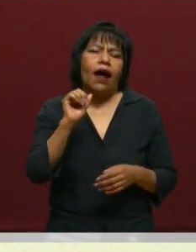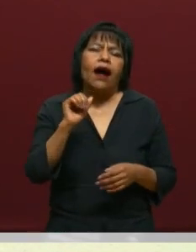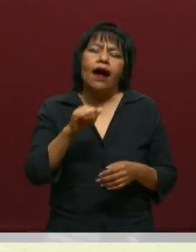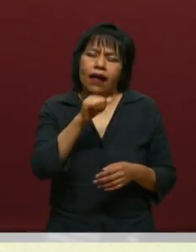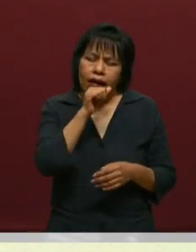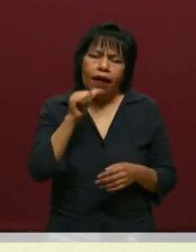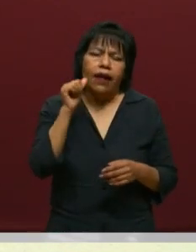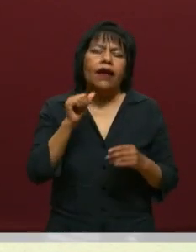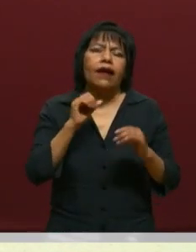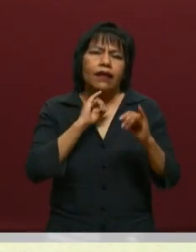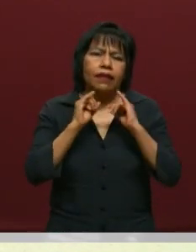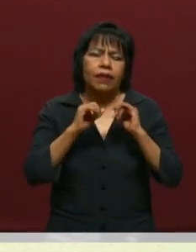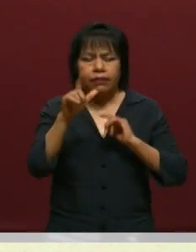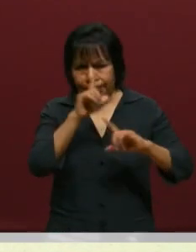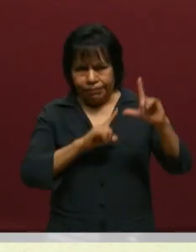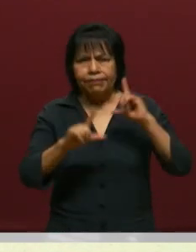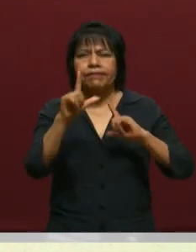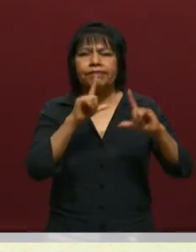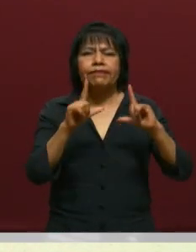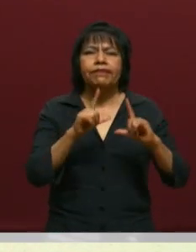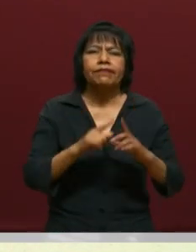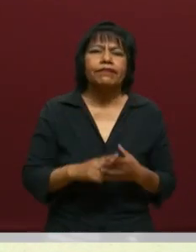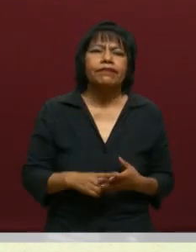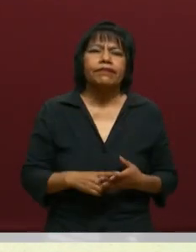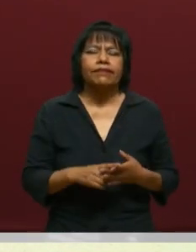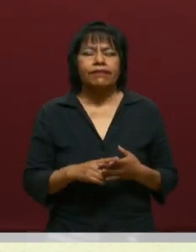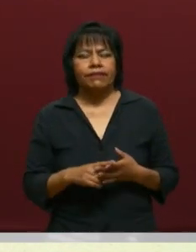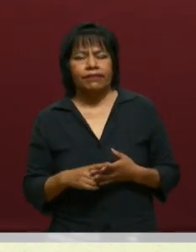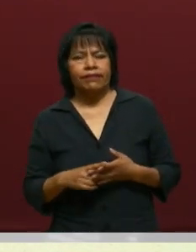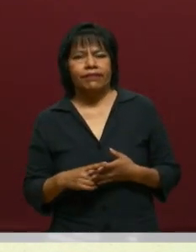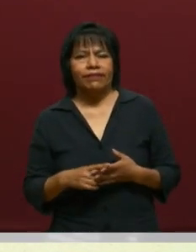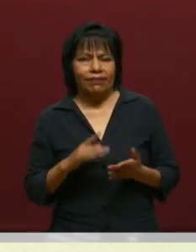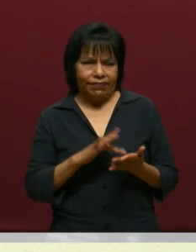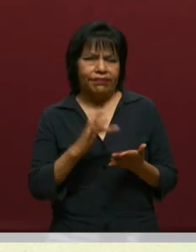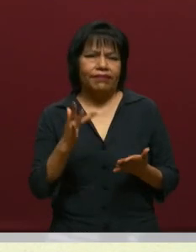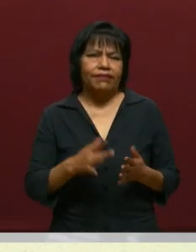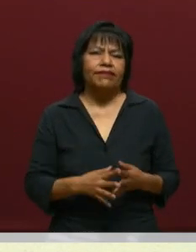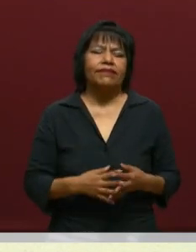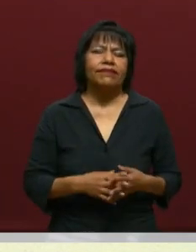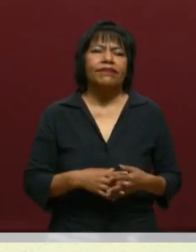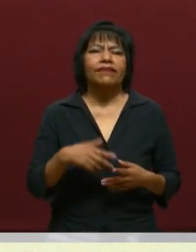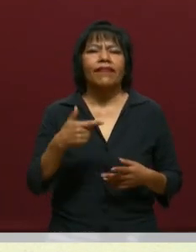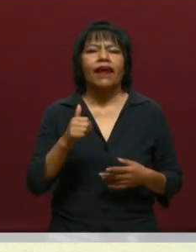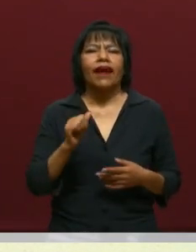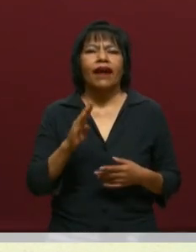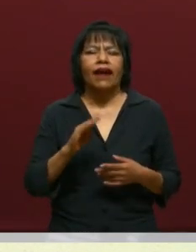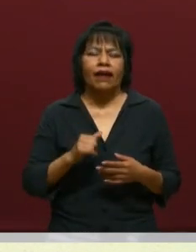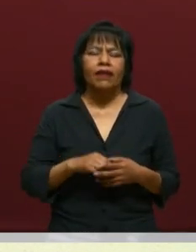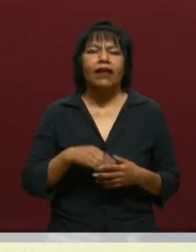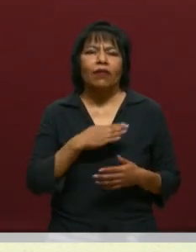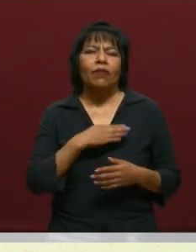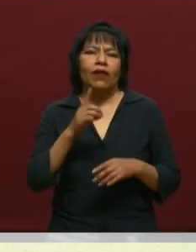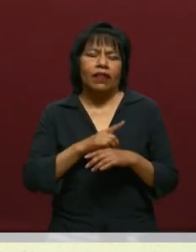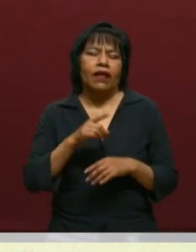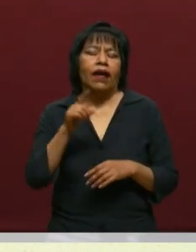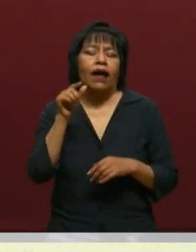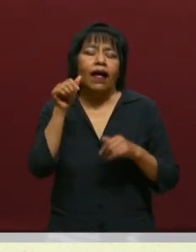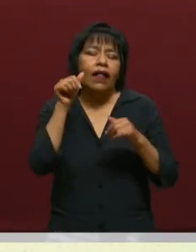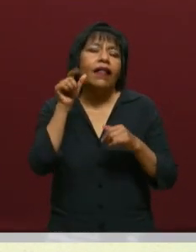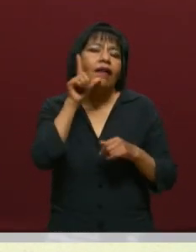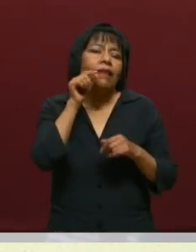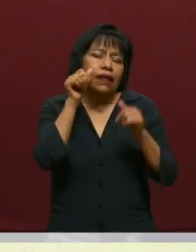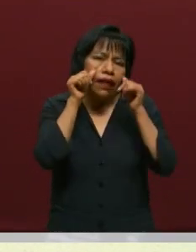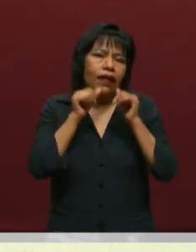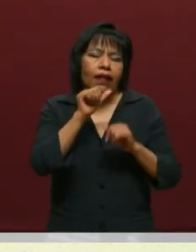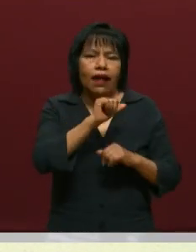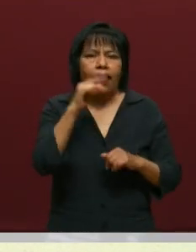Varela García quien nos estuvo acompañando como intérprete en lengua de señas mexicanas. Soy Gaby Huerta, que tenga muy buen día, nos escuchamos mañana en De la